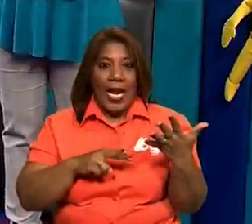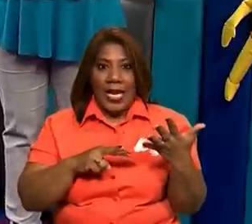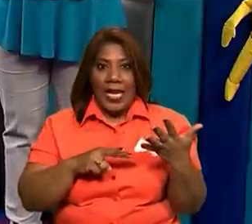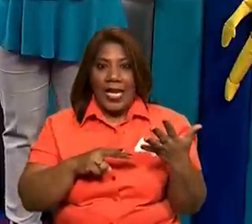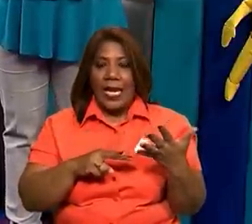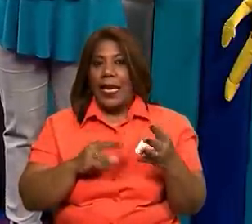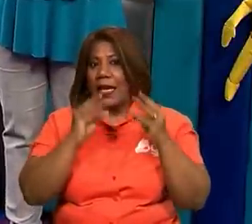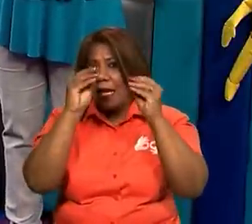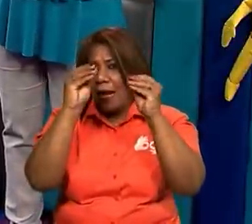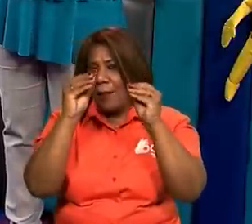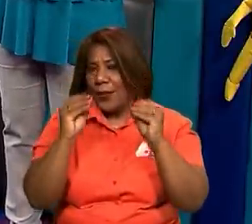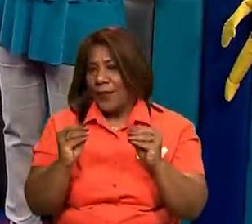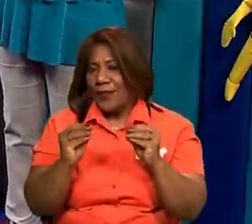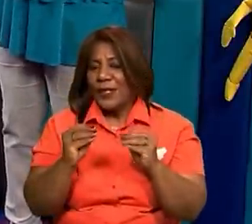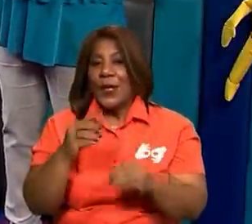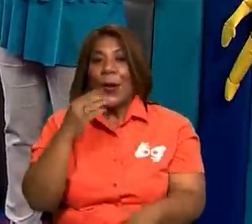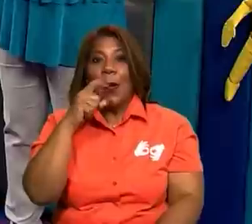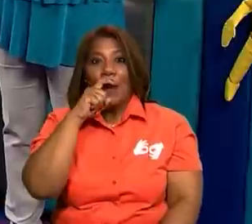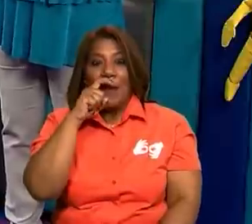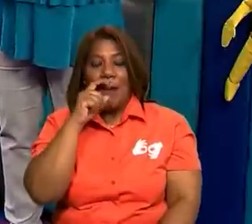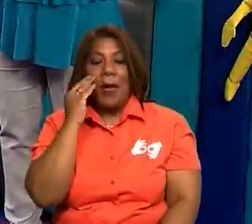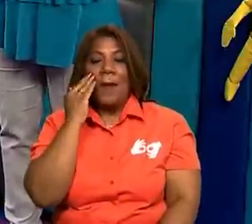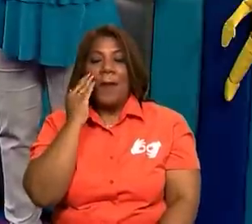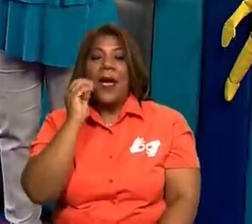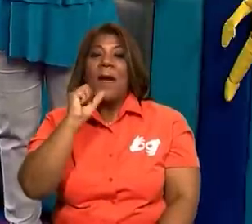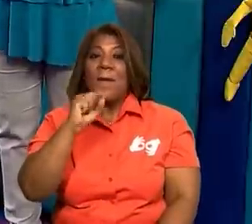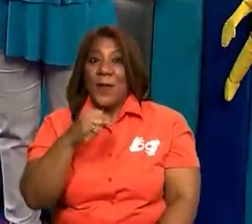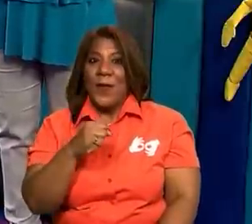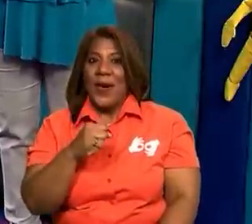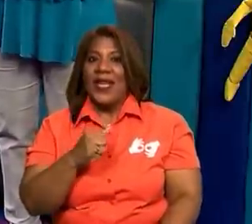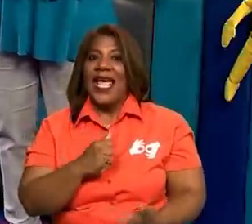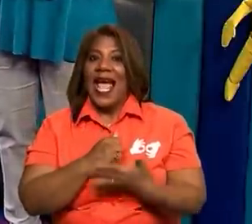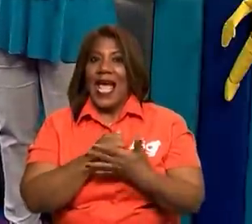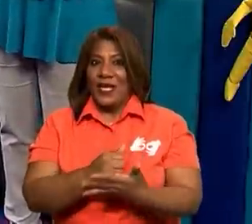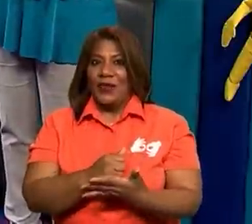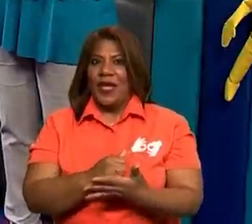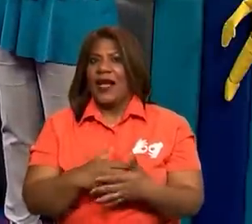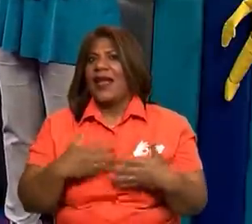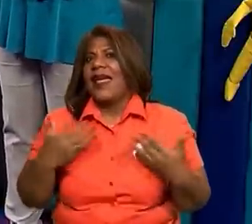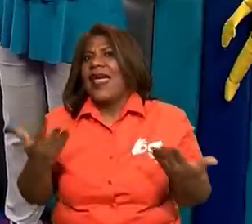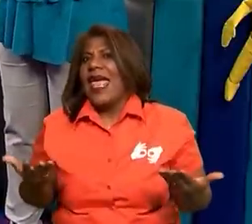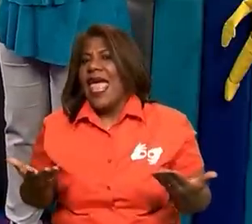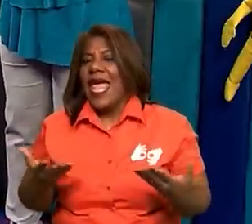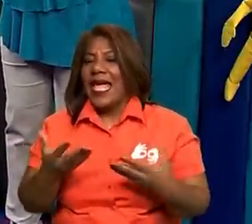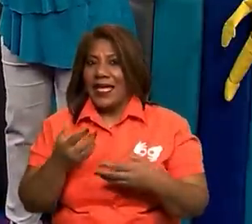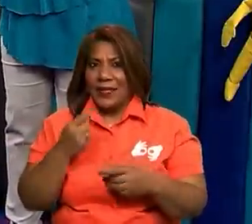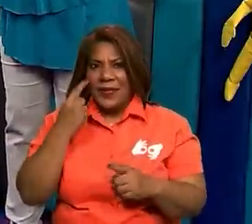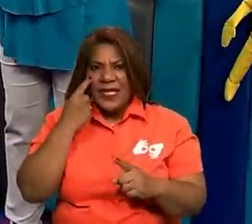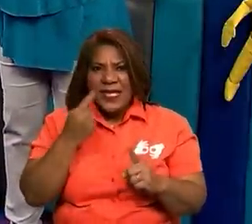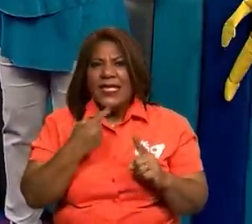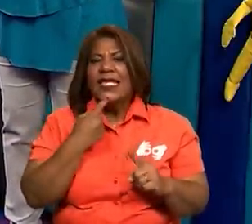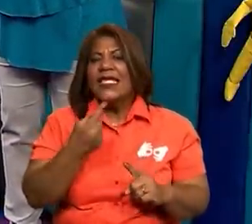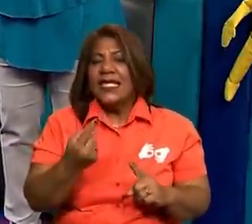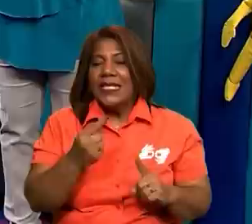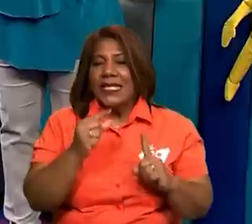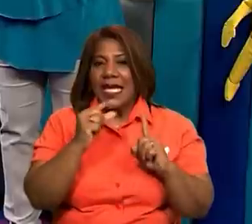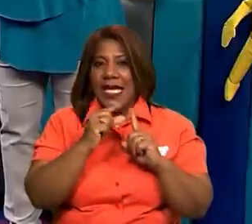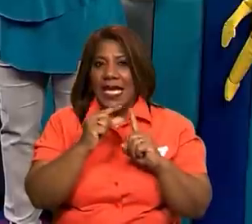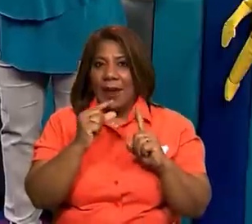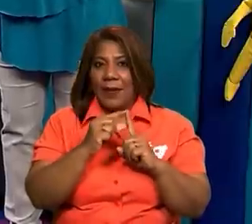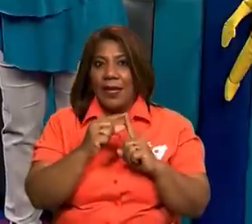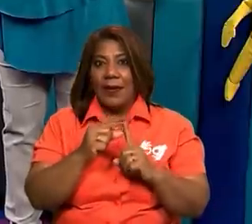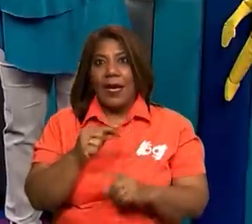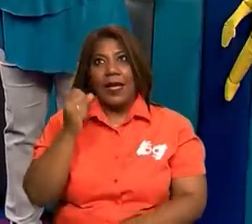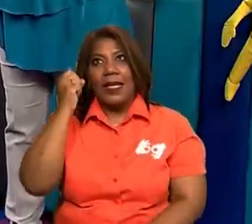la educadora, ¿verdad? El educador le dice cuál es la palabra y que haga la acción. Y allí va a escuchar dónde está el